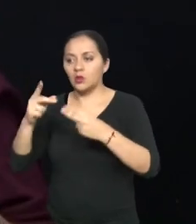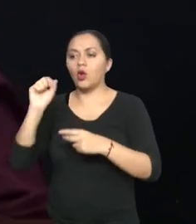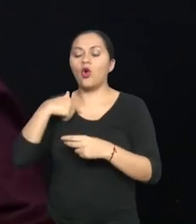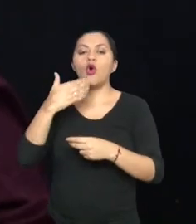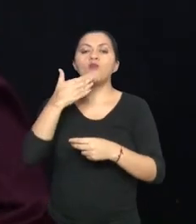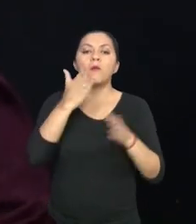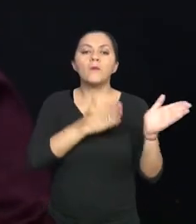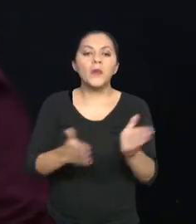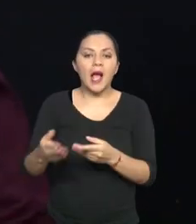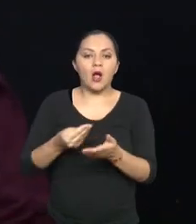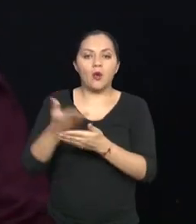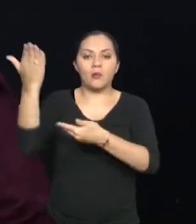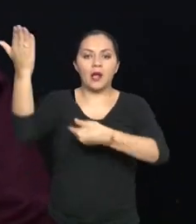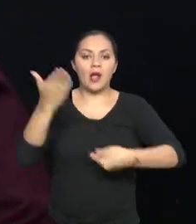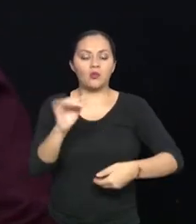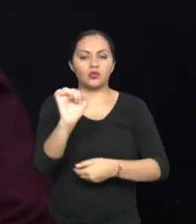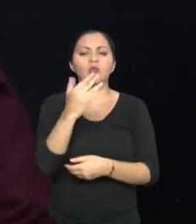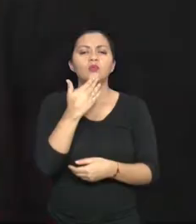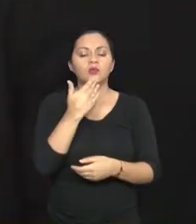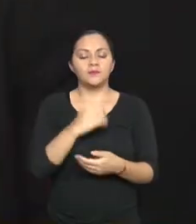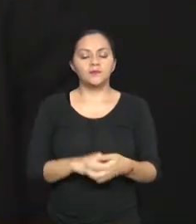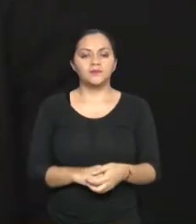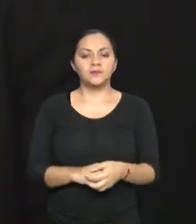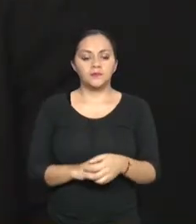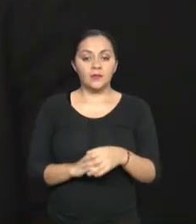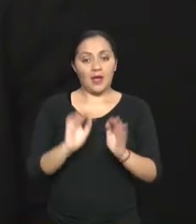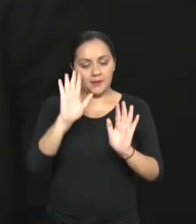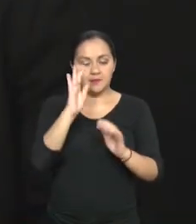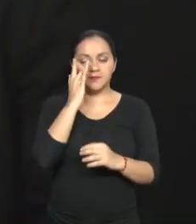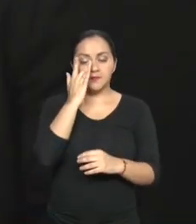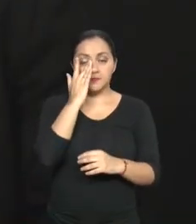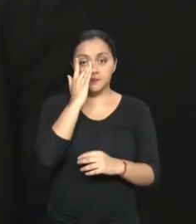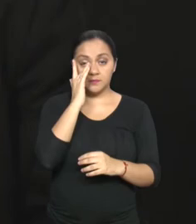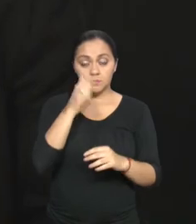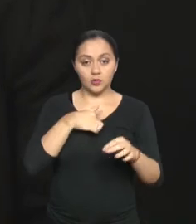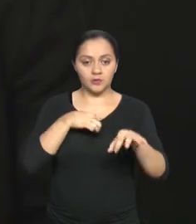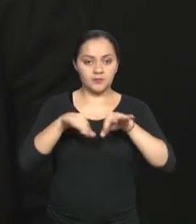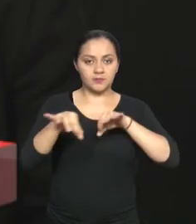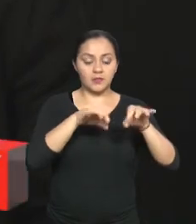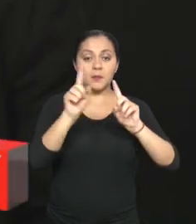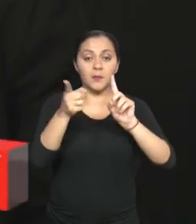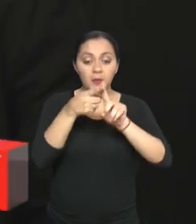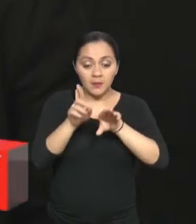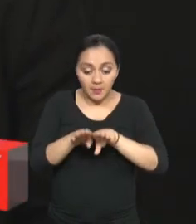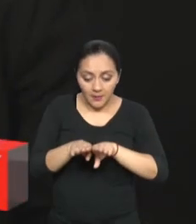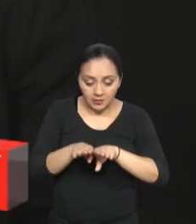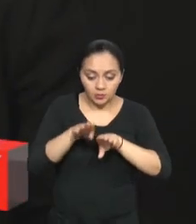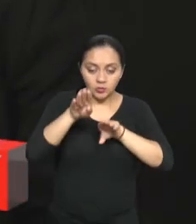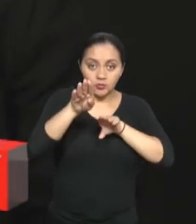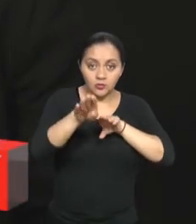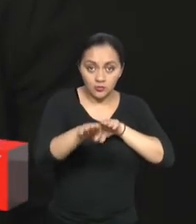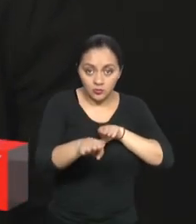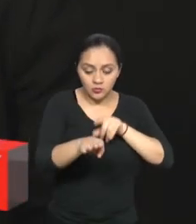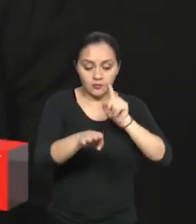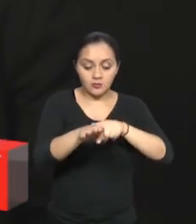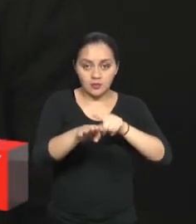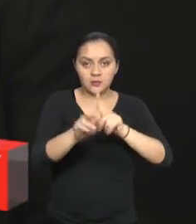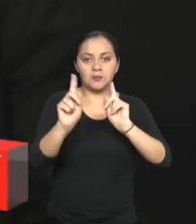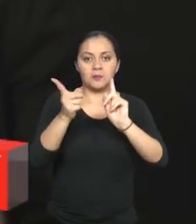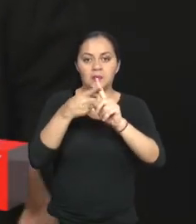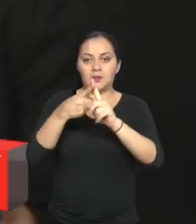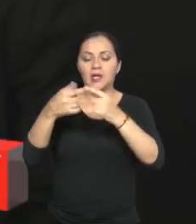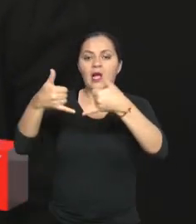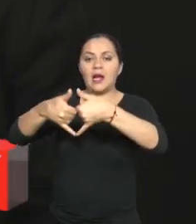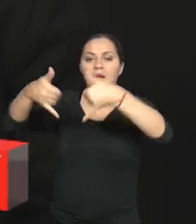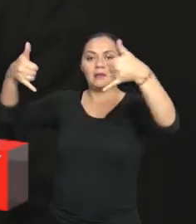tiene de qué vehículo puede importar? Correcto, efectivamente el primer paso sería acercarnos a las concesionarias,